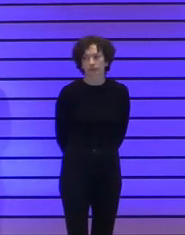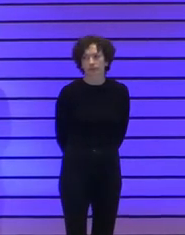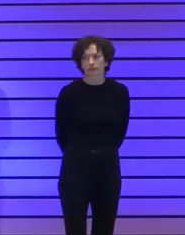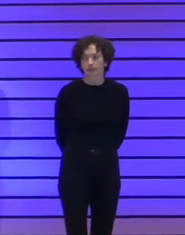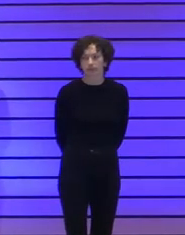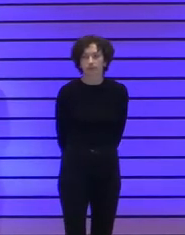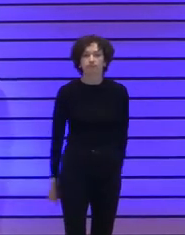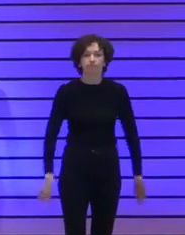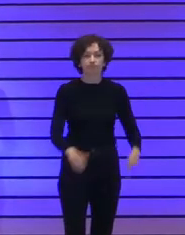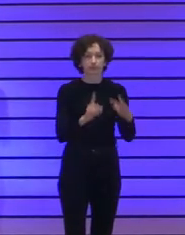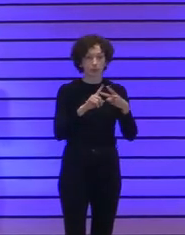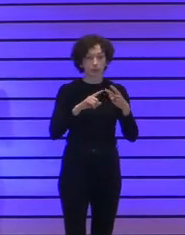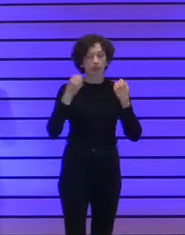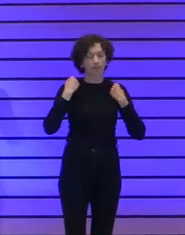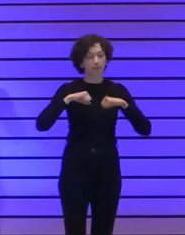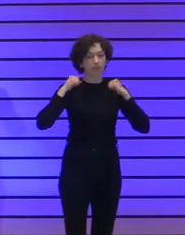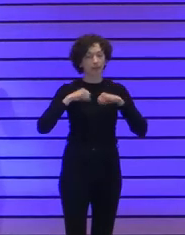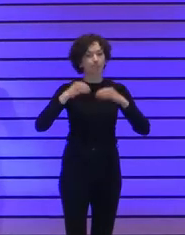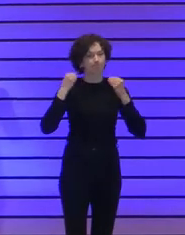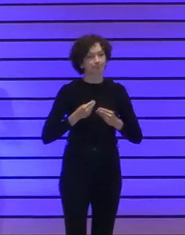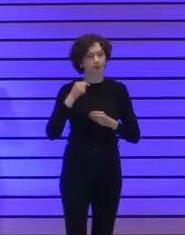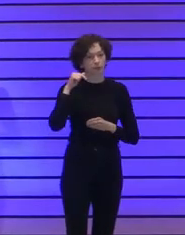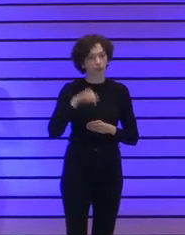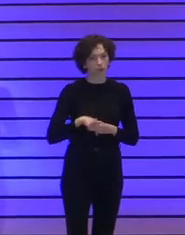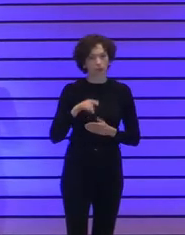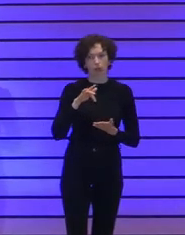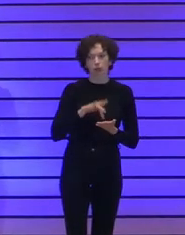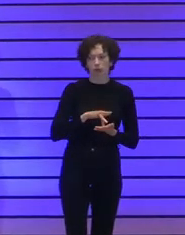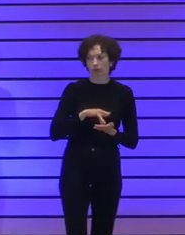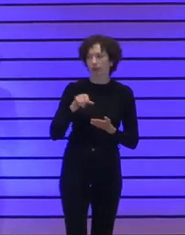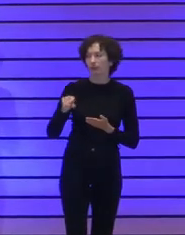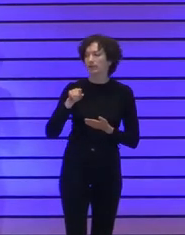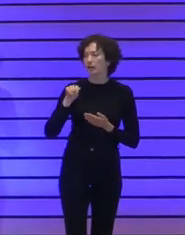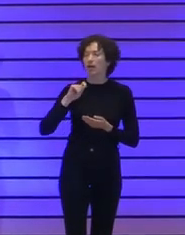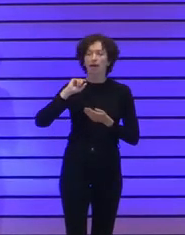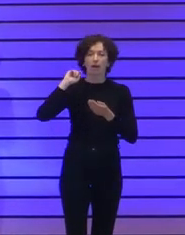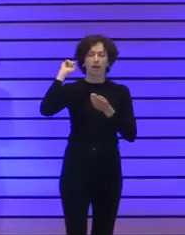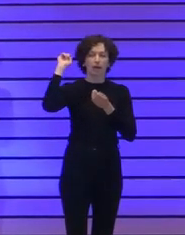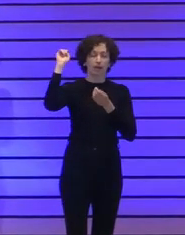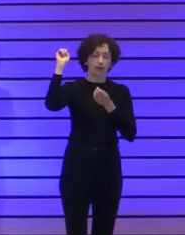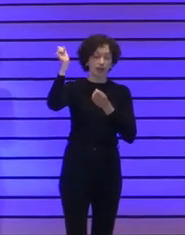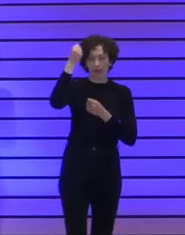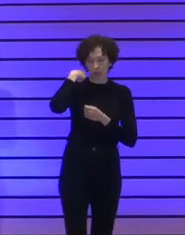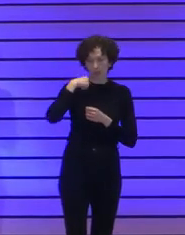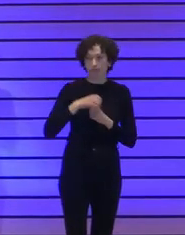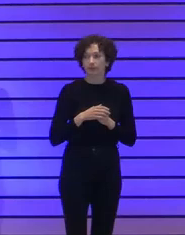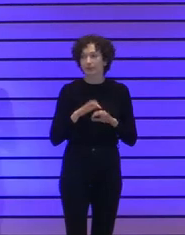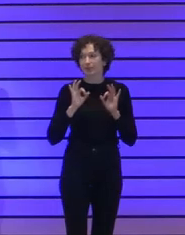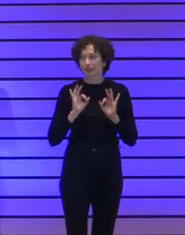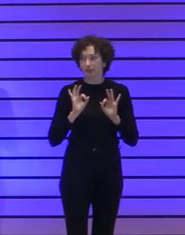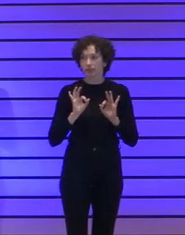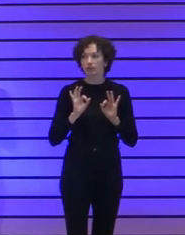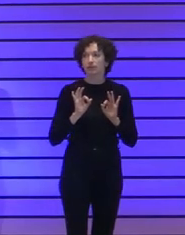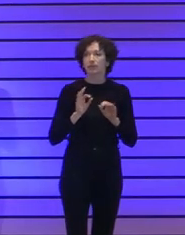la segunda práctica excelente de hoy que se va a exponer viene de Aragón en este caso en este caso concreto de